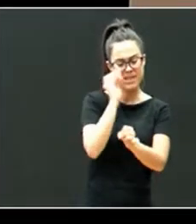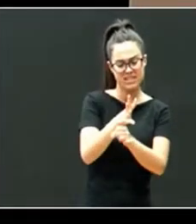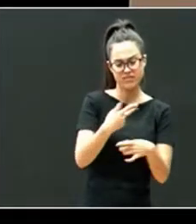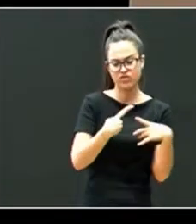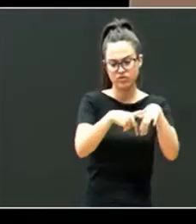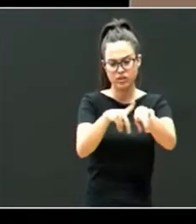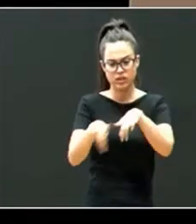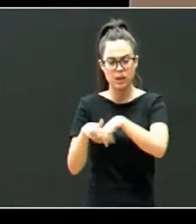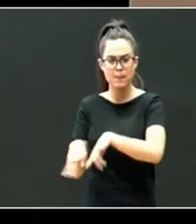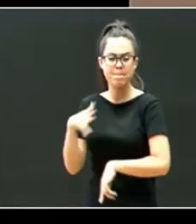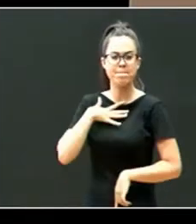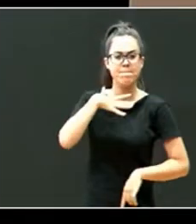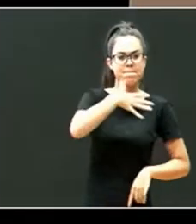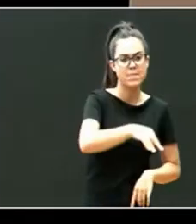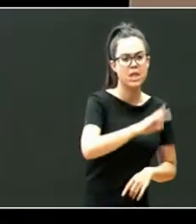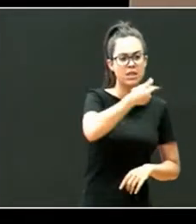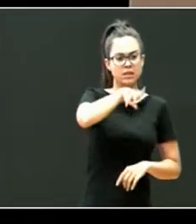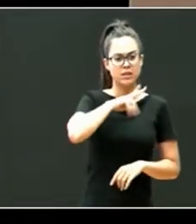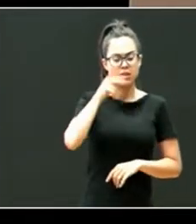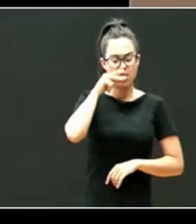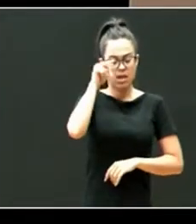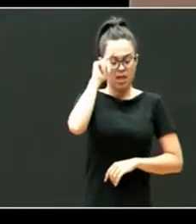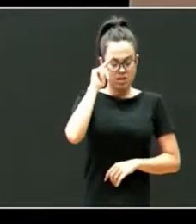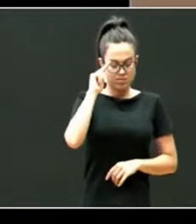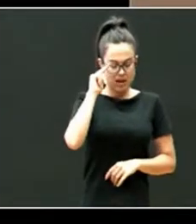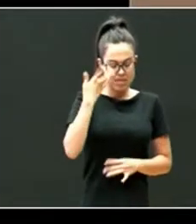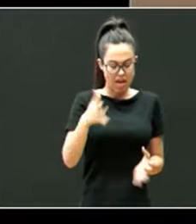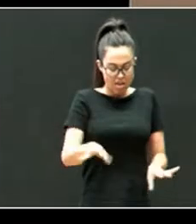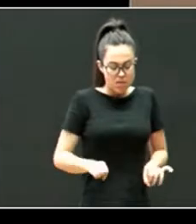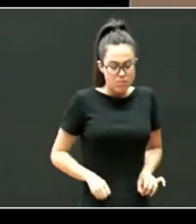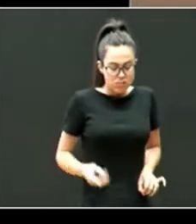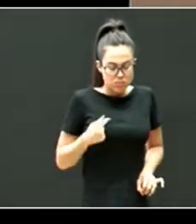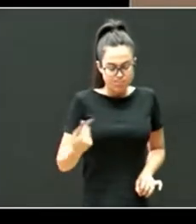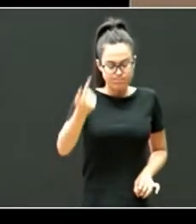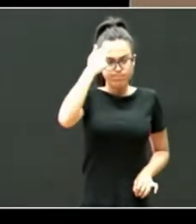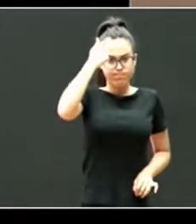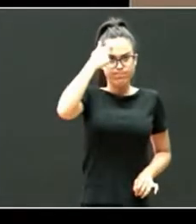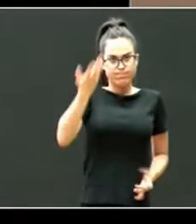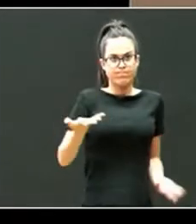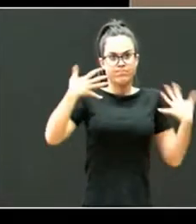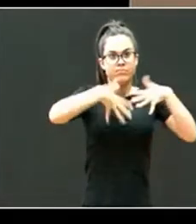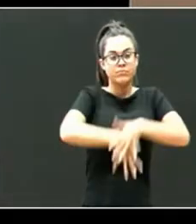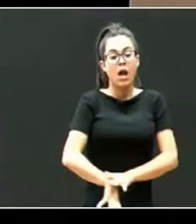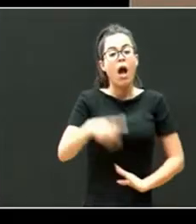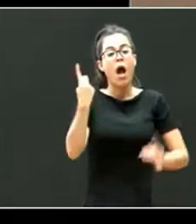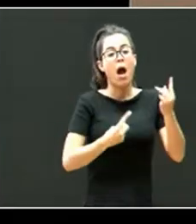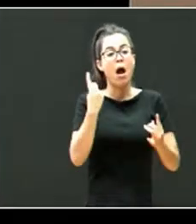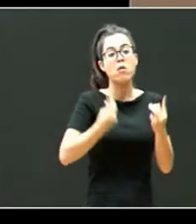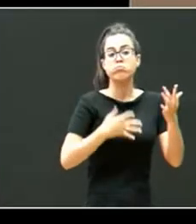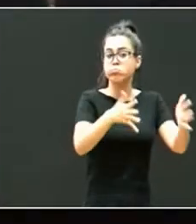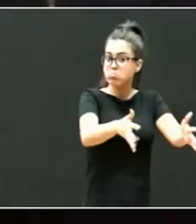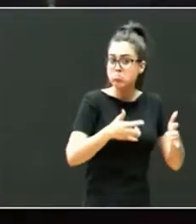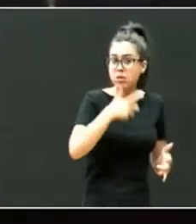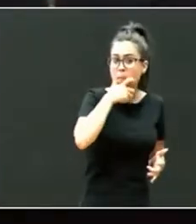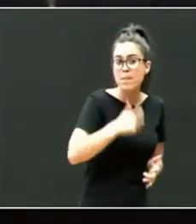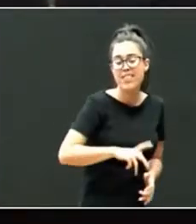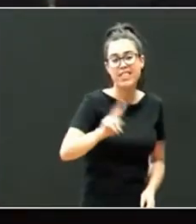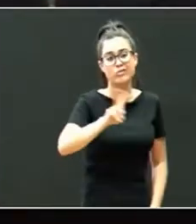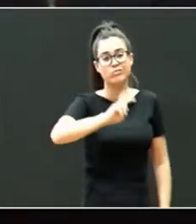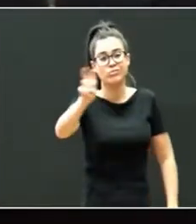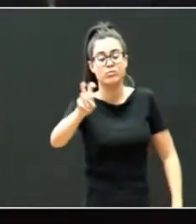tengan que ir integrando a experiencia da adopción en sú mente algunos lo consiguen e outros quizá